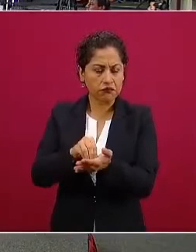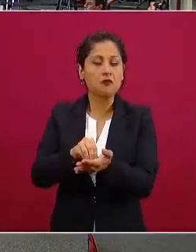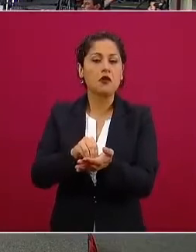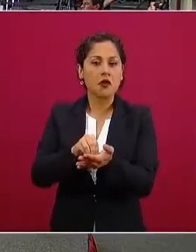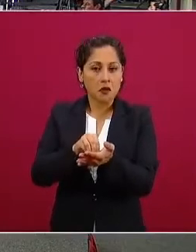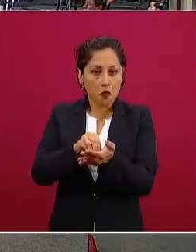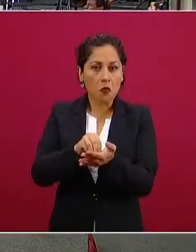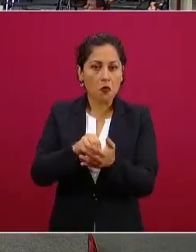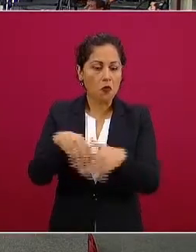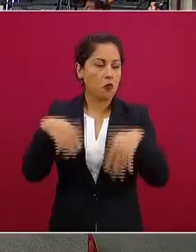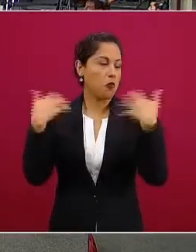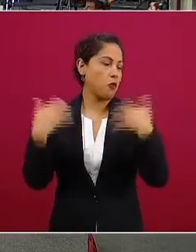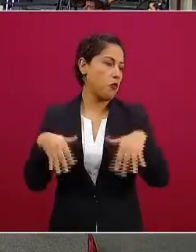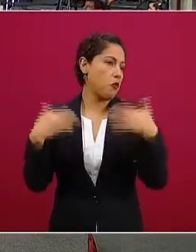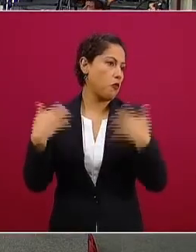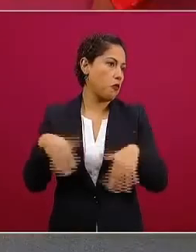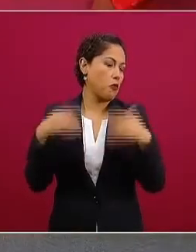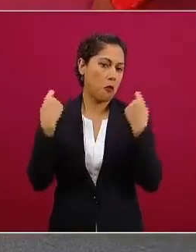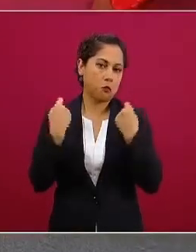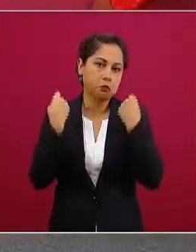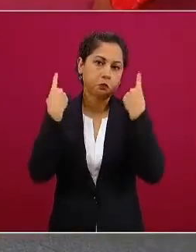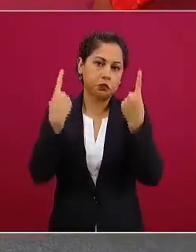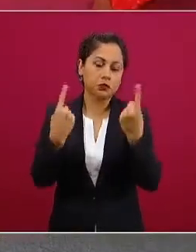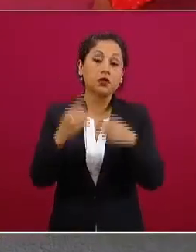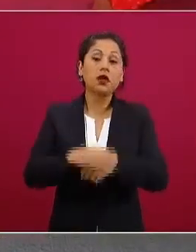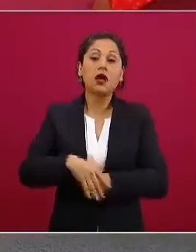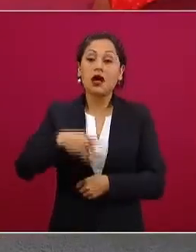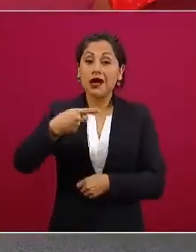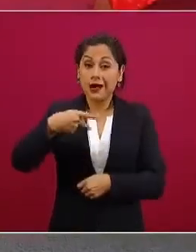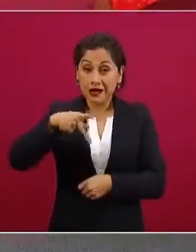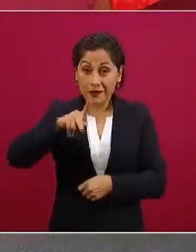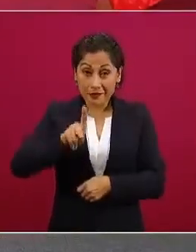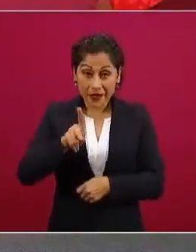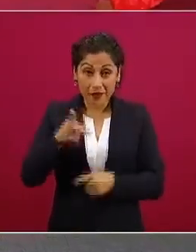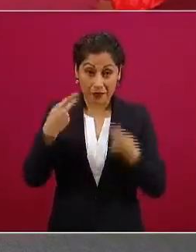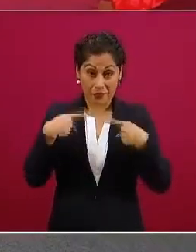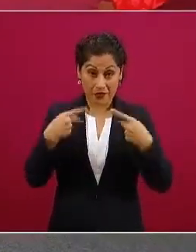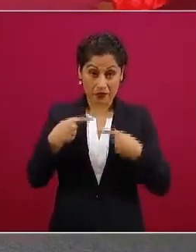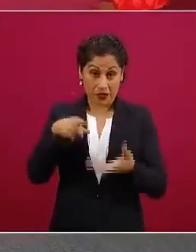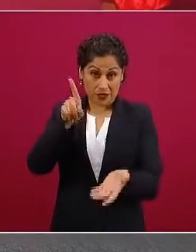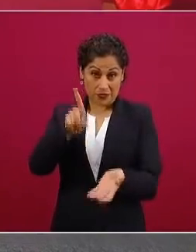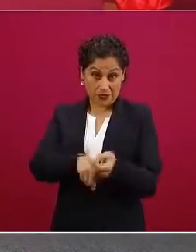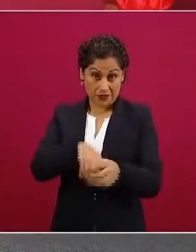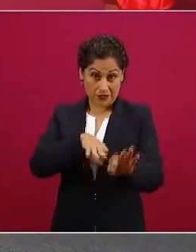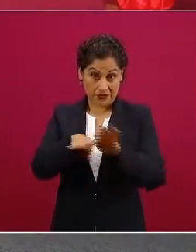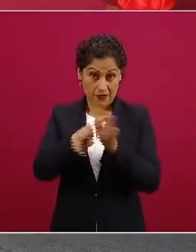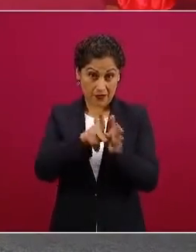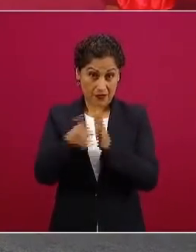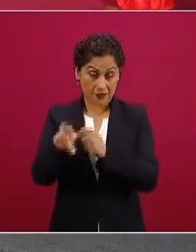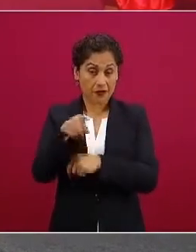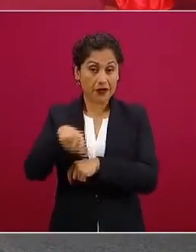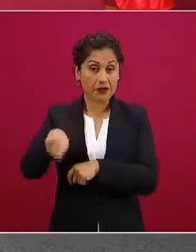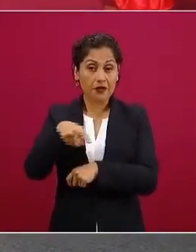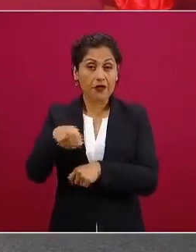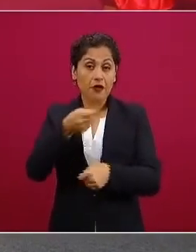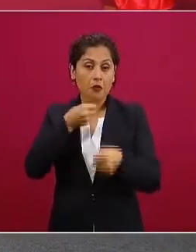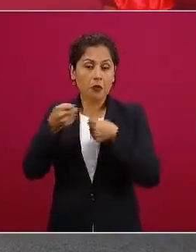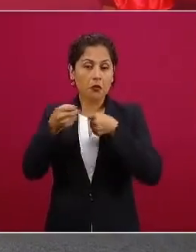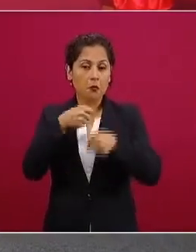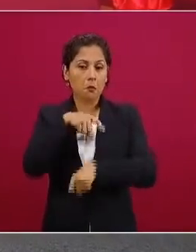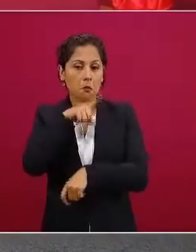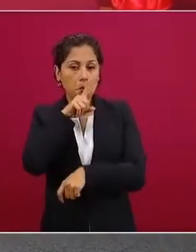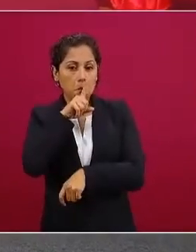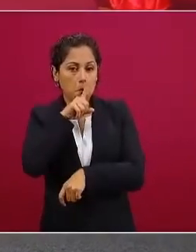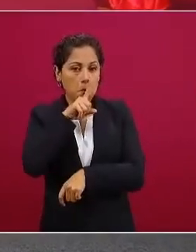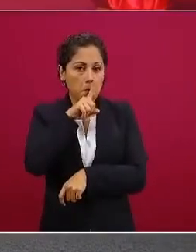los este articulistas los que escriben